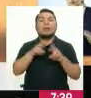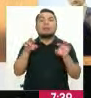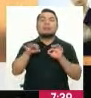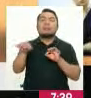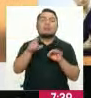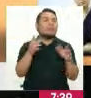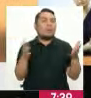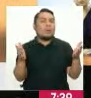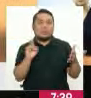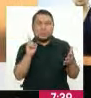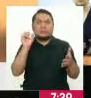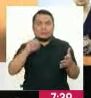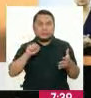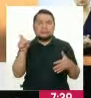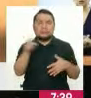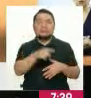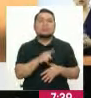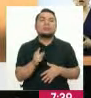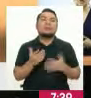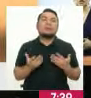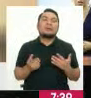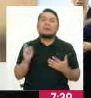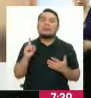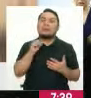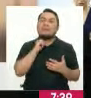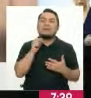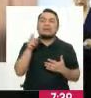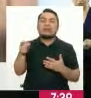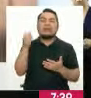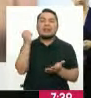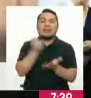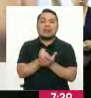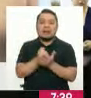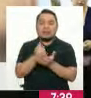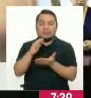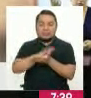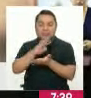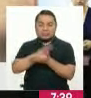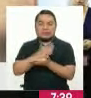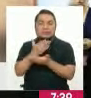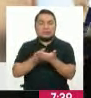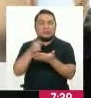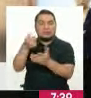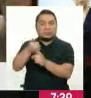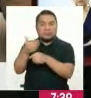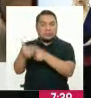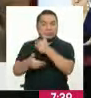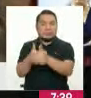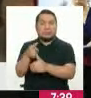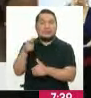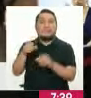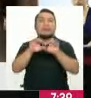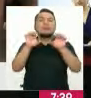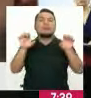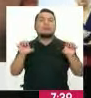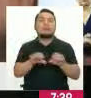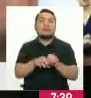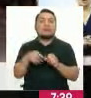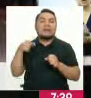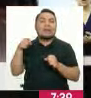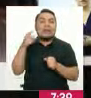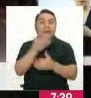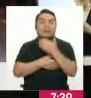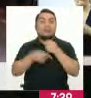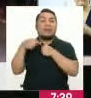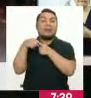las hayan, sino que todavía no han tramitado por el tema de la certificación. La